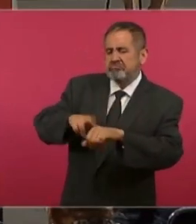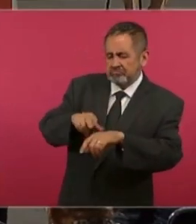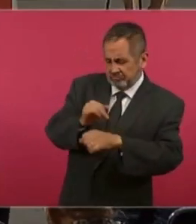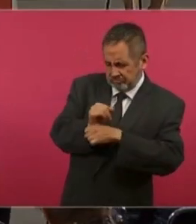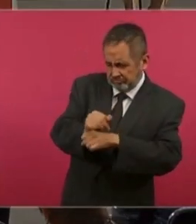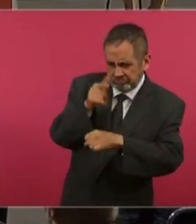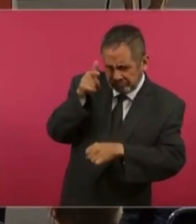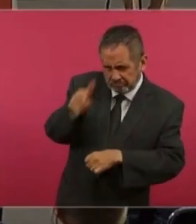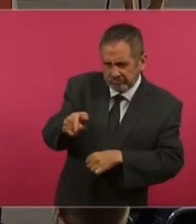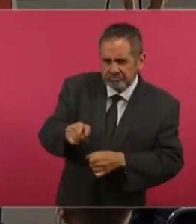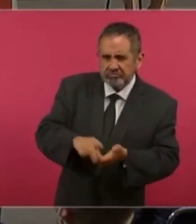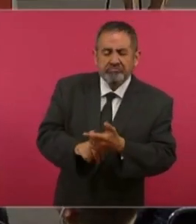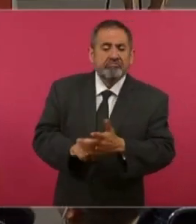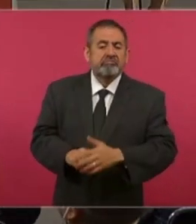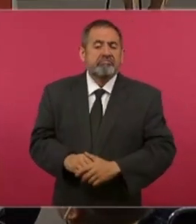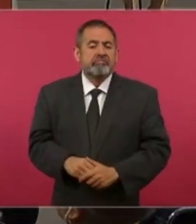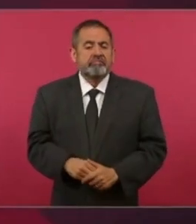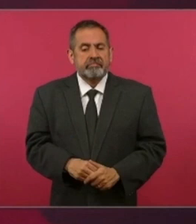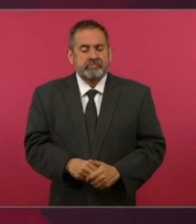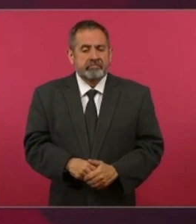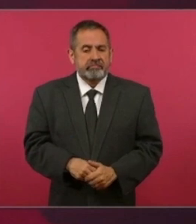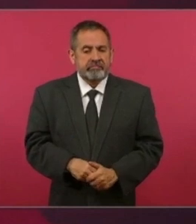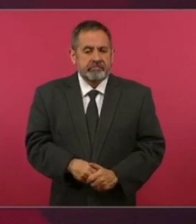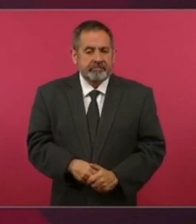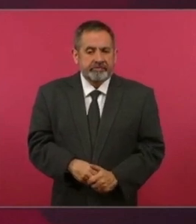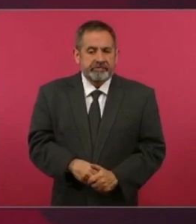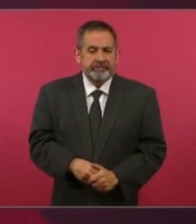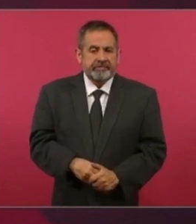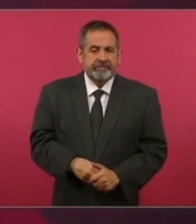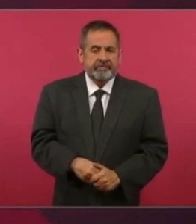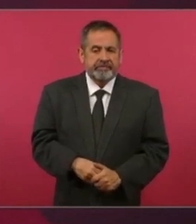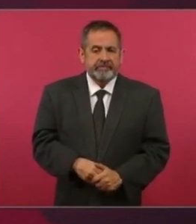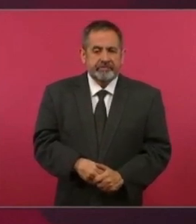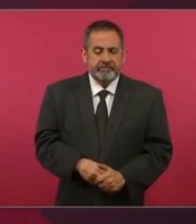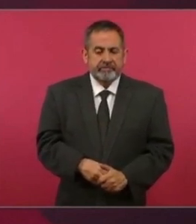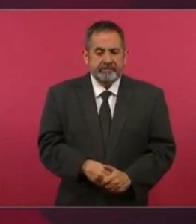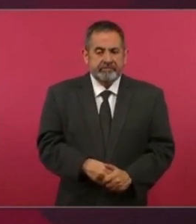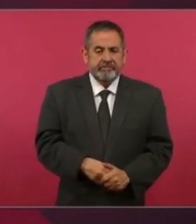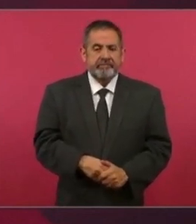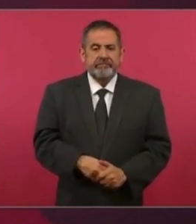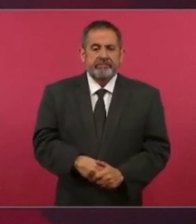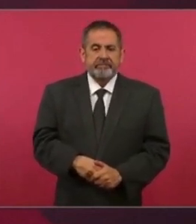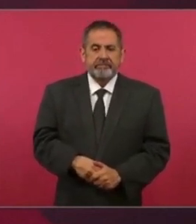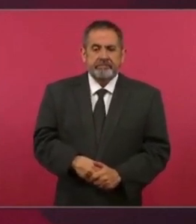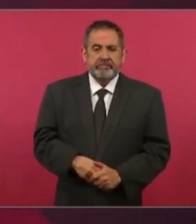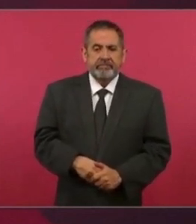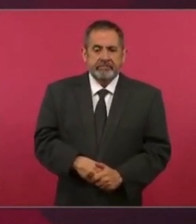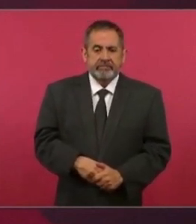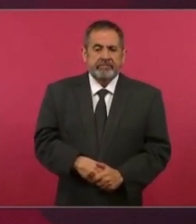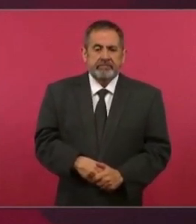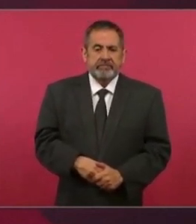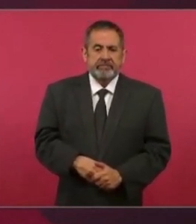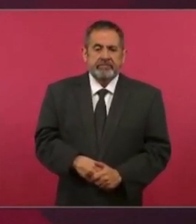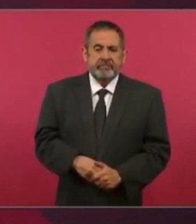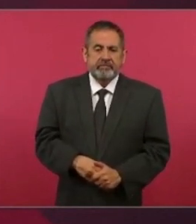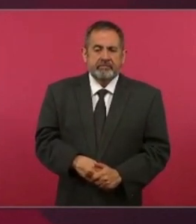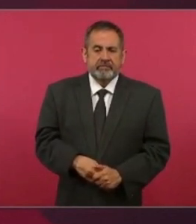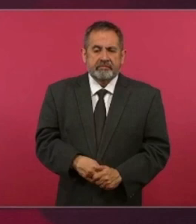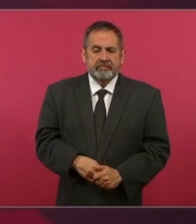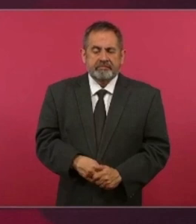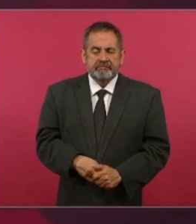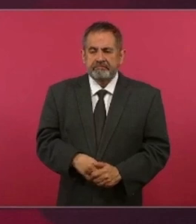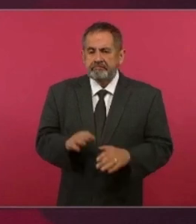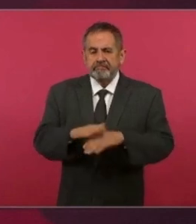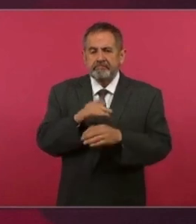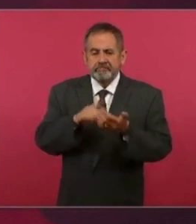actos, vamos a decir,